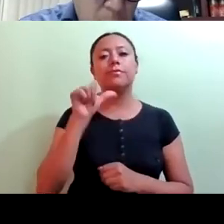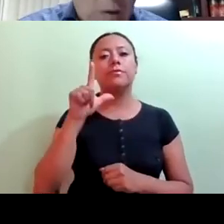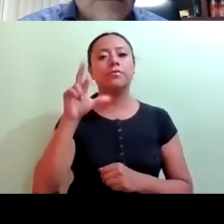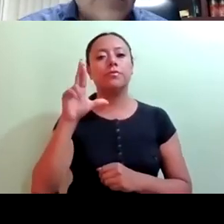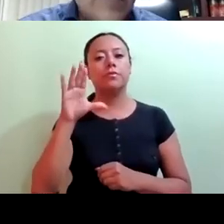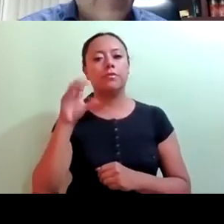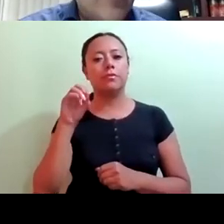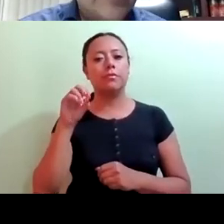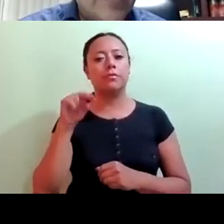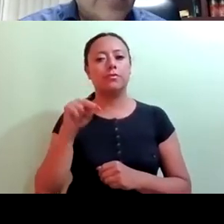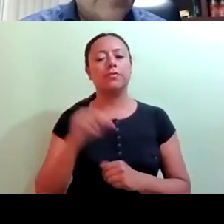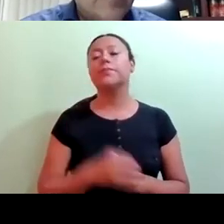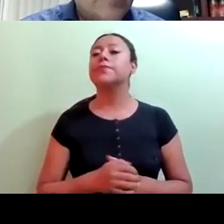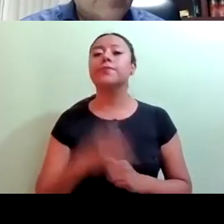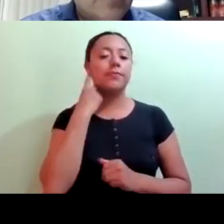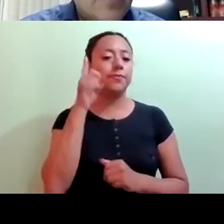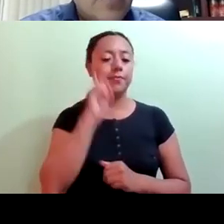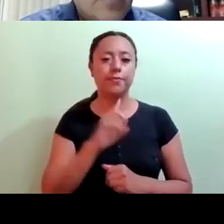Diputada Circe Camacho Bastida.